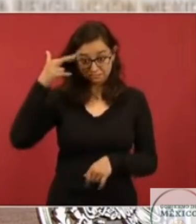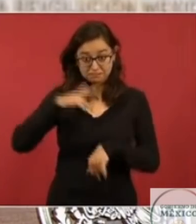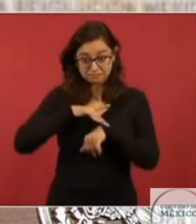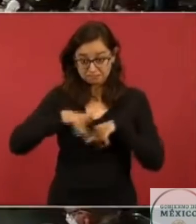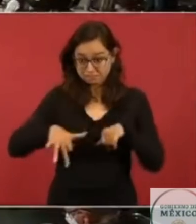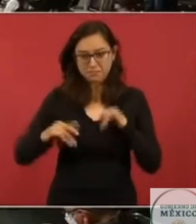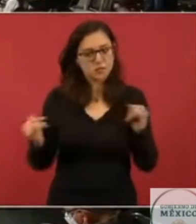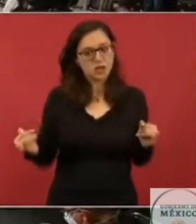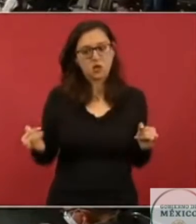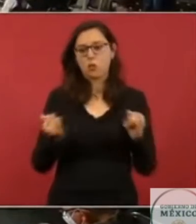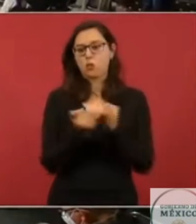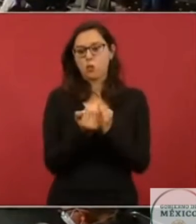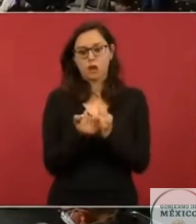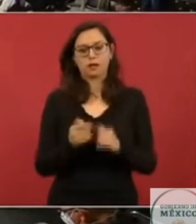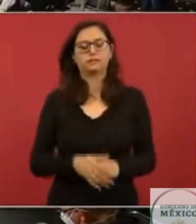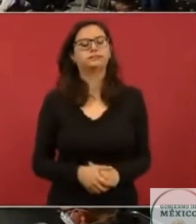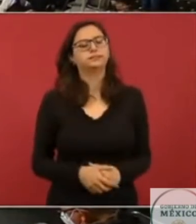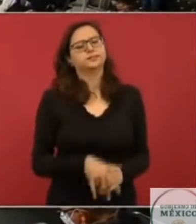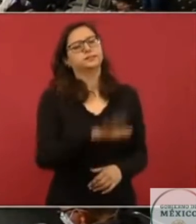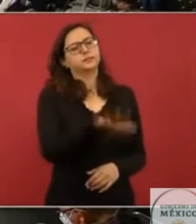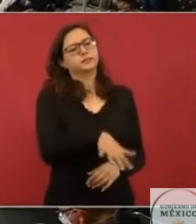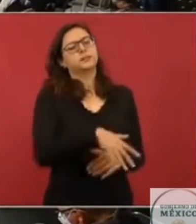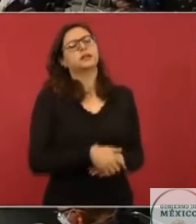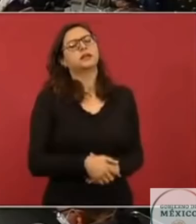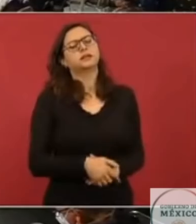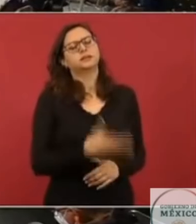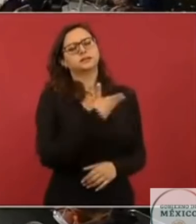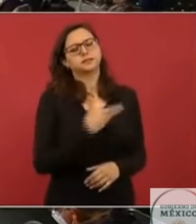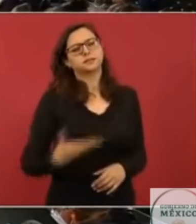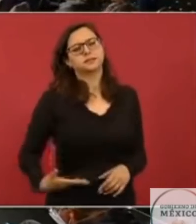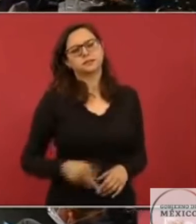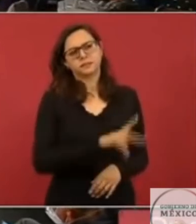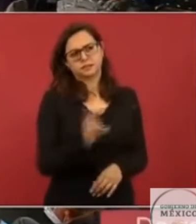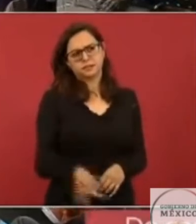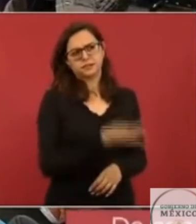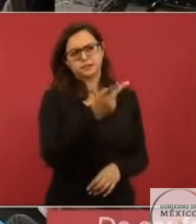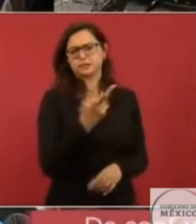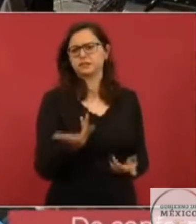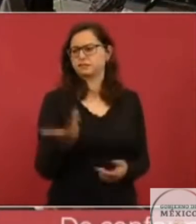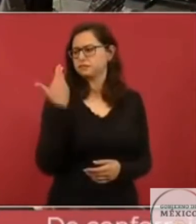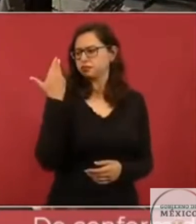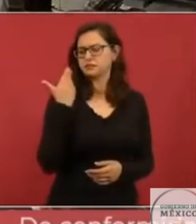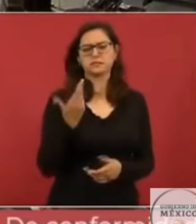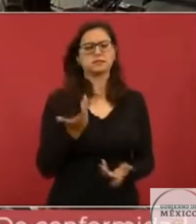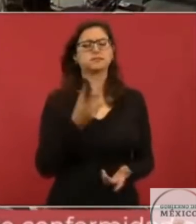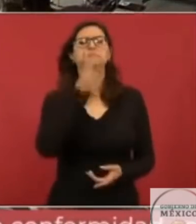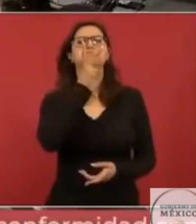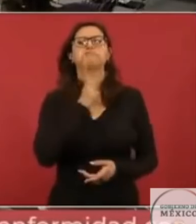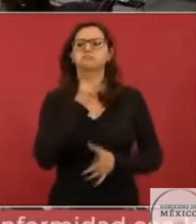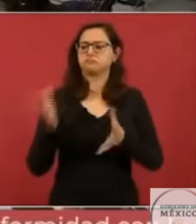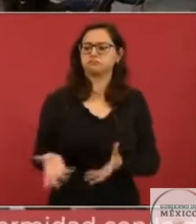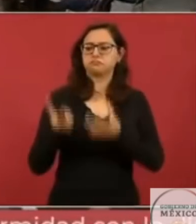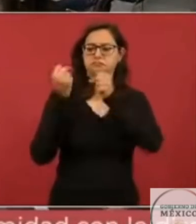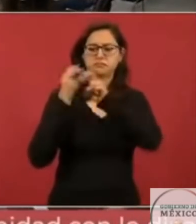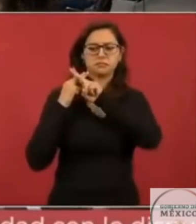Señor Presidente, hace unos días se cumplió un aniversario más de la expropiación petrolera. Y hace poco, hace un